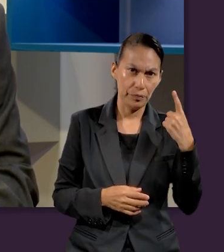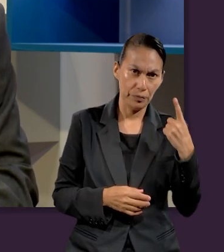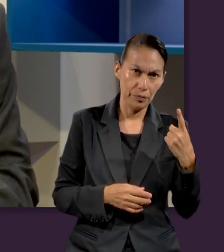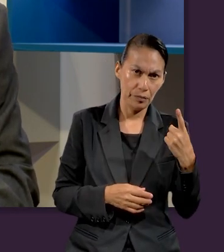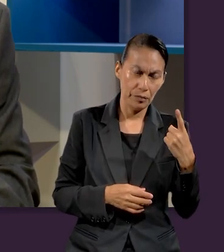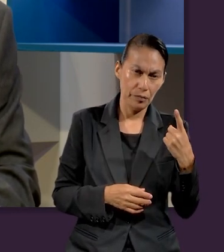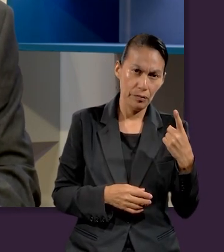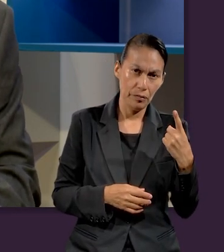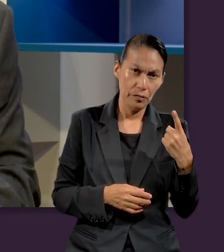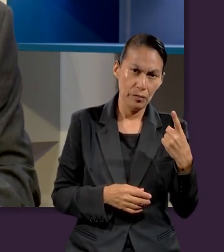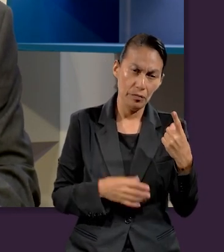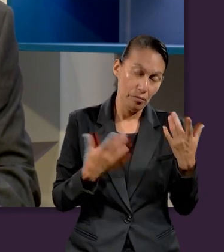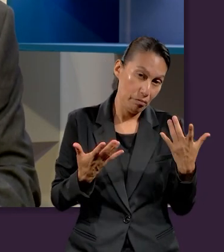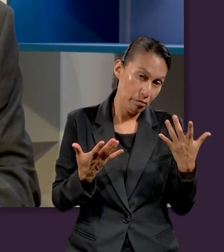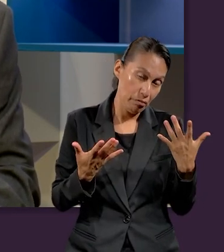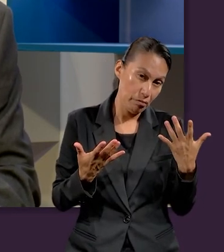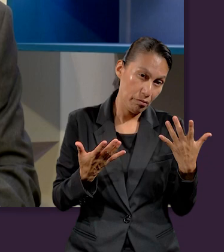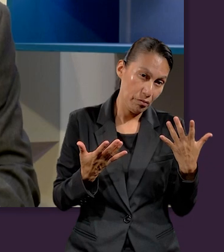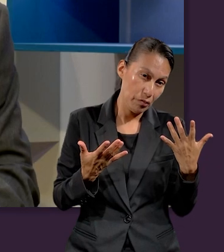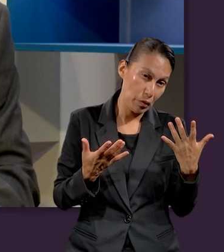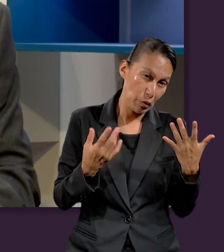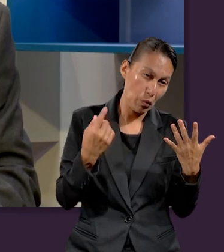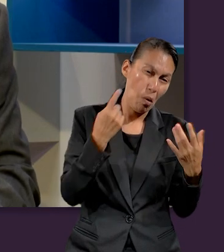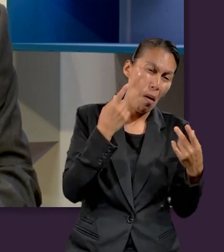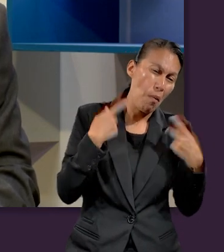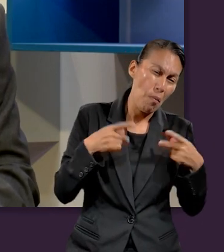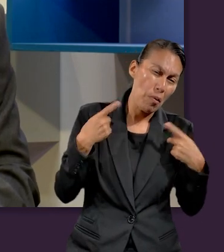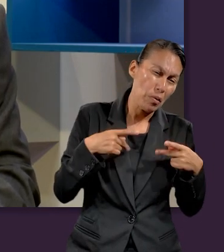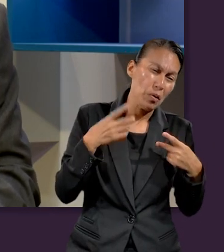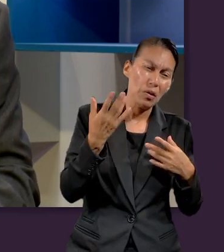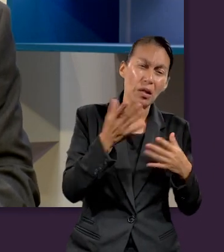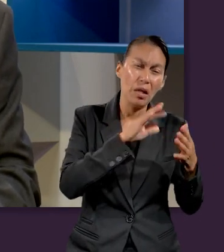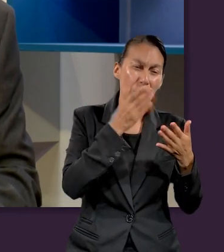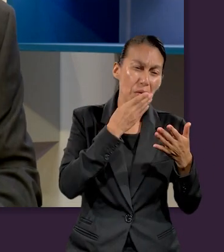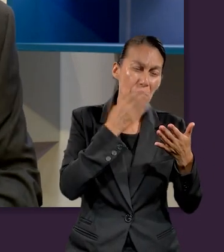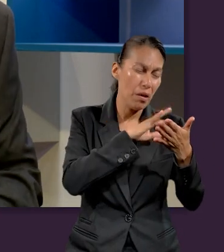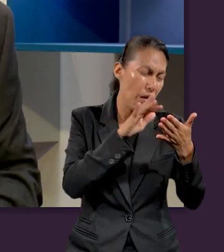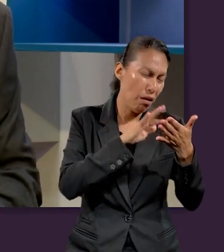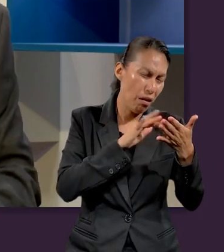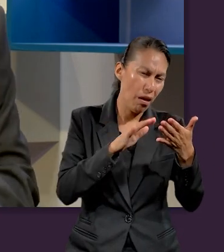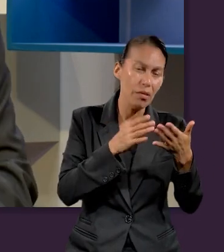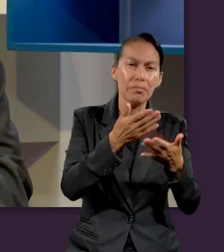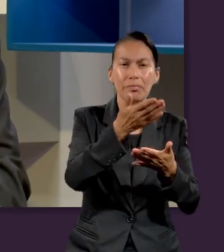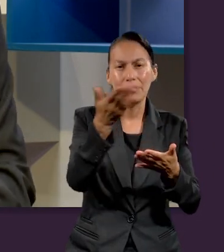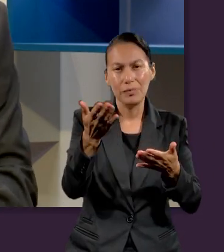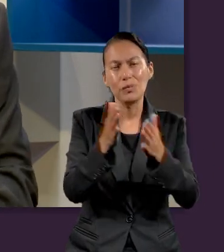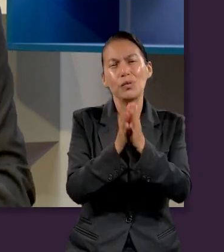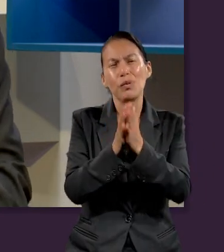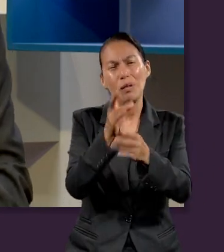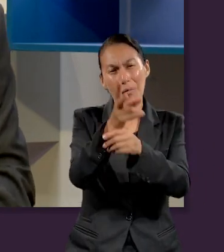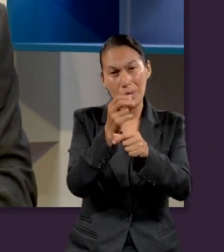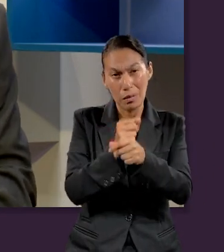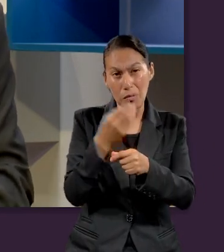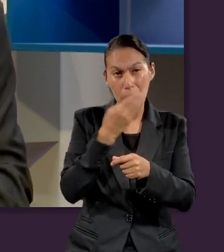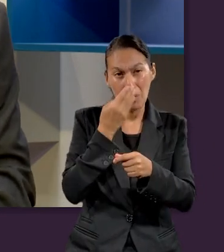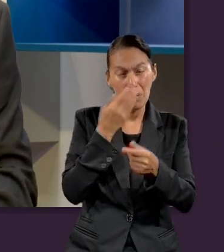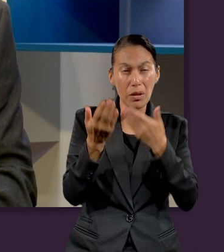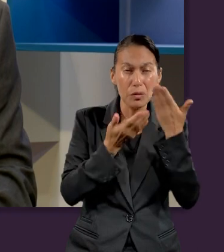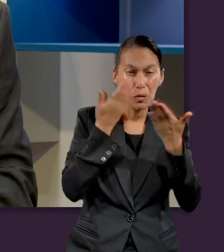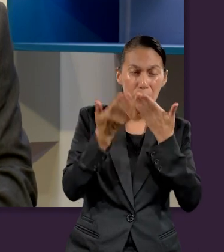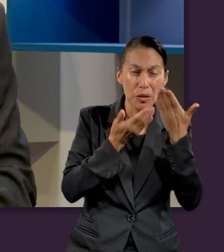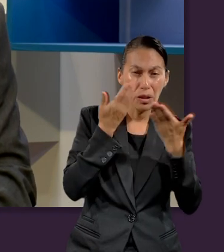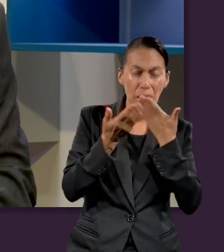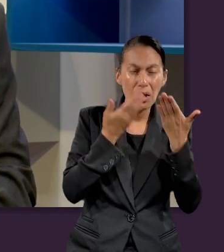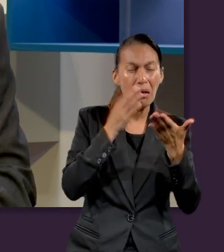uno que, pues ha leído la Biblia, lo que invitamos a nuestros amables televidentes, televidentes,